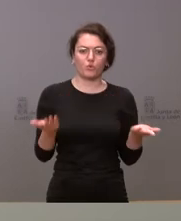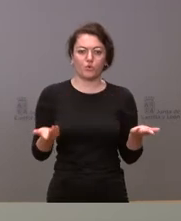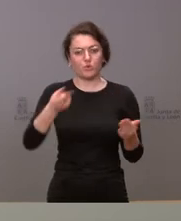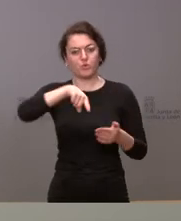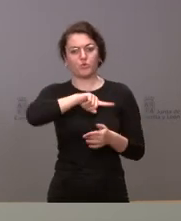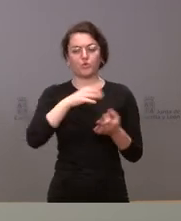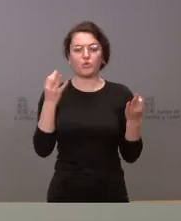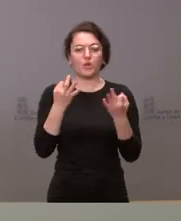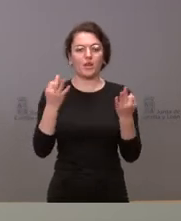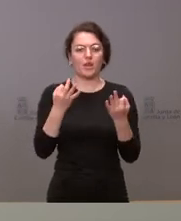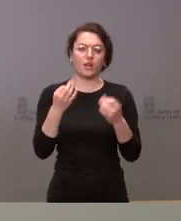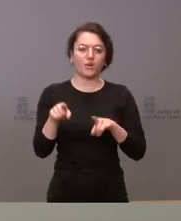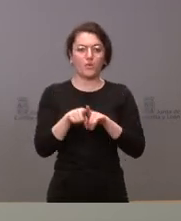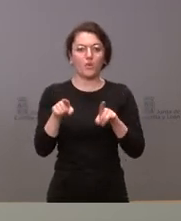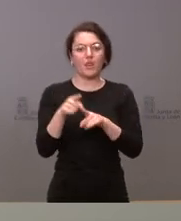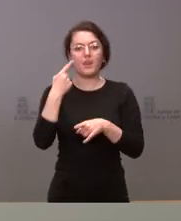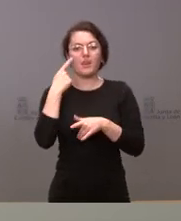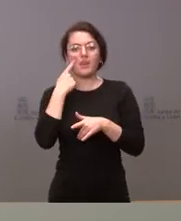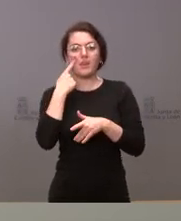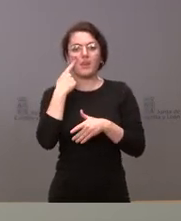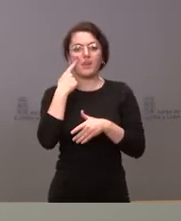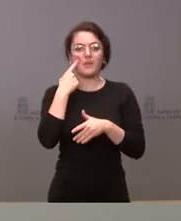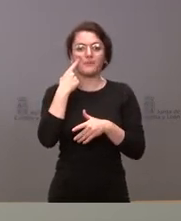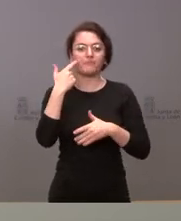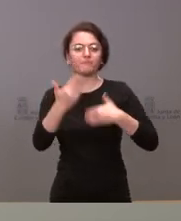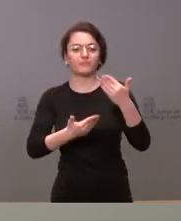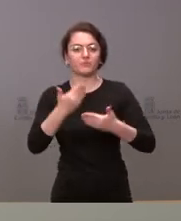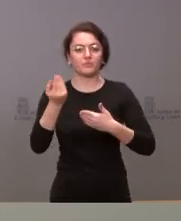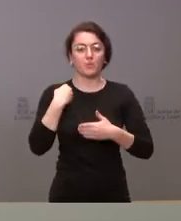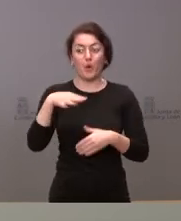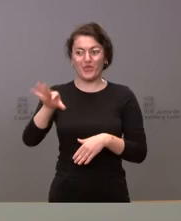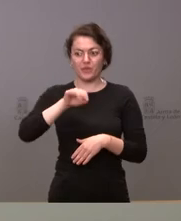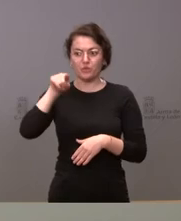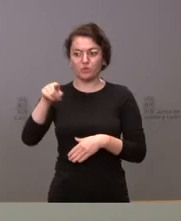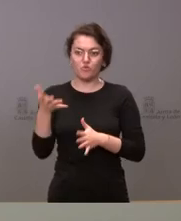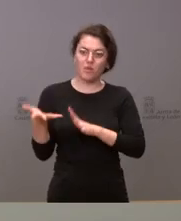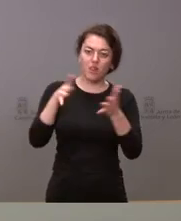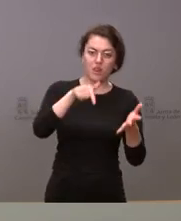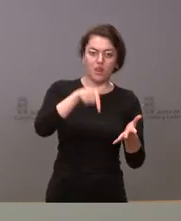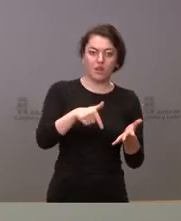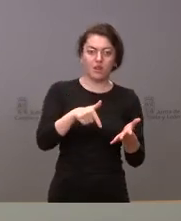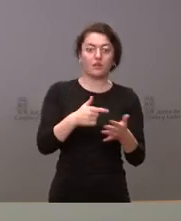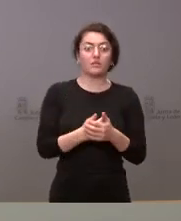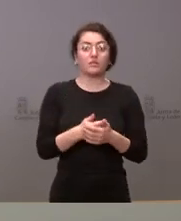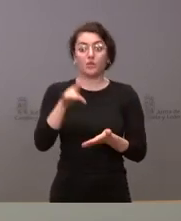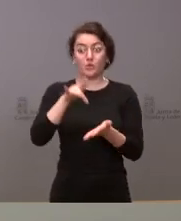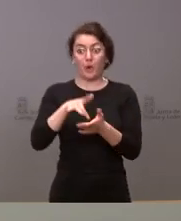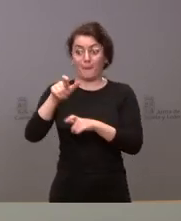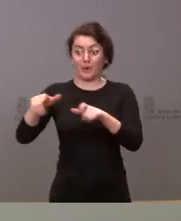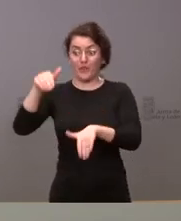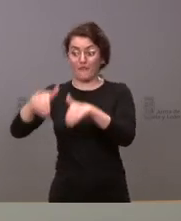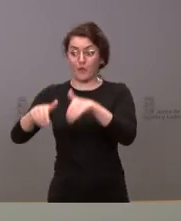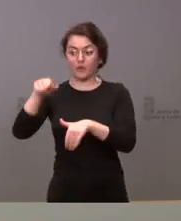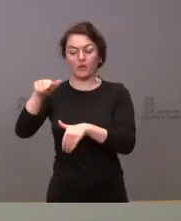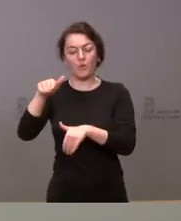administrar es esa decisión y estoy convencido que las personas de Castilla y León al votar mostraron sus deseos y nosotros tenemos la